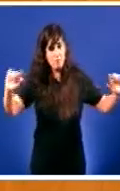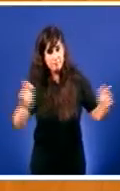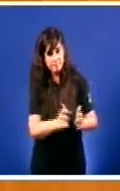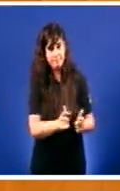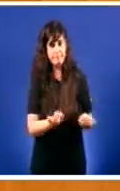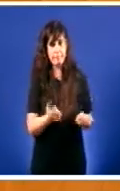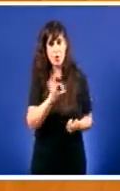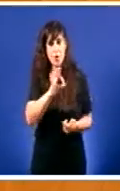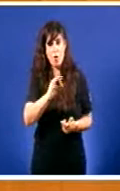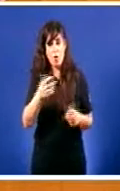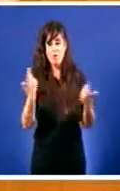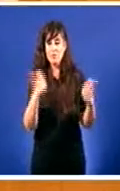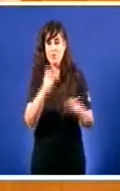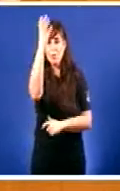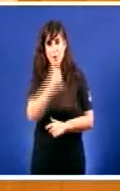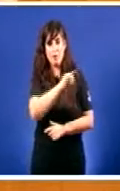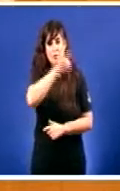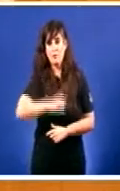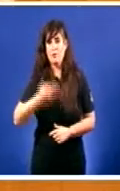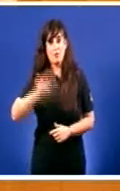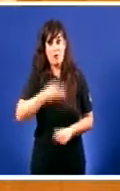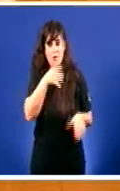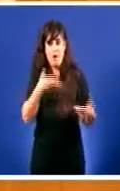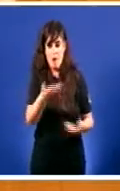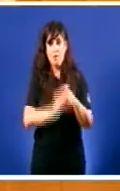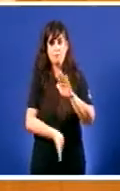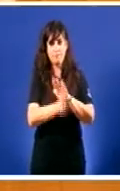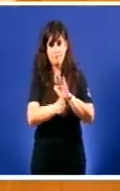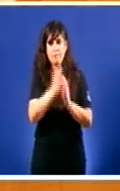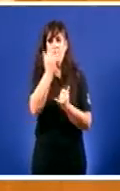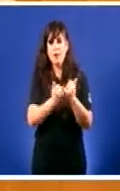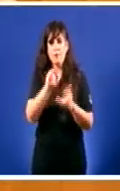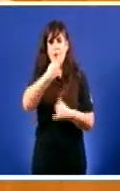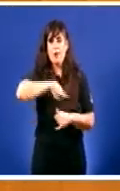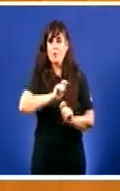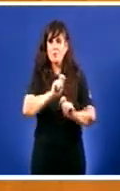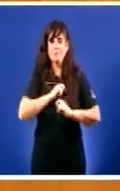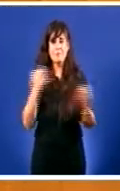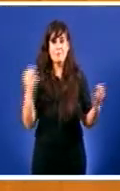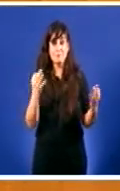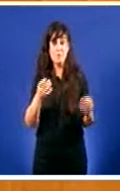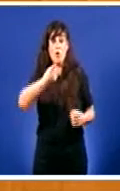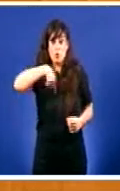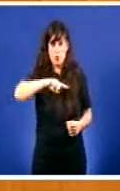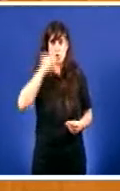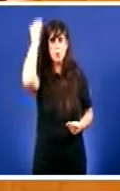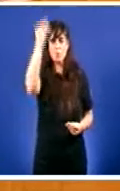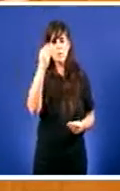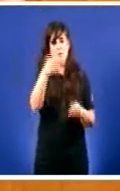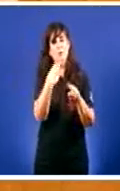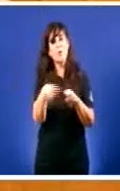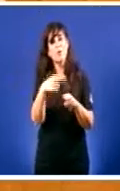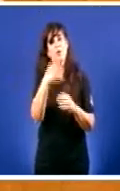grave crise do sector lácteo que vivimos ainda agora Levanos a cuestionar a nós Que as políticas que levaron